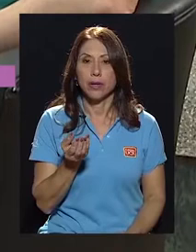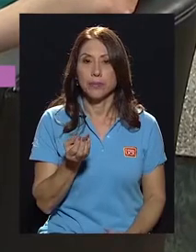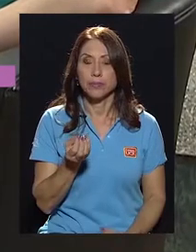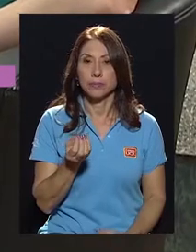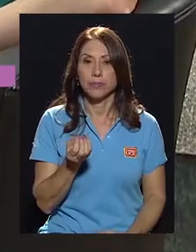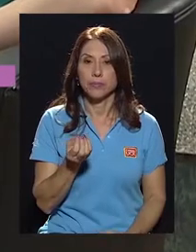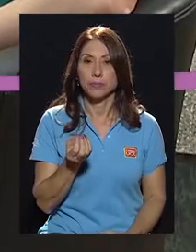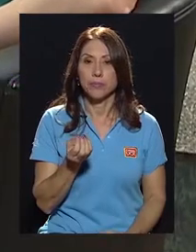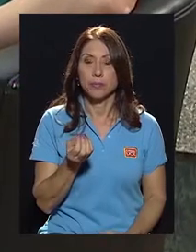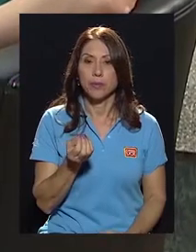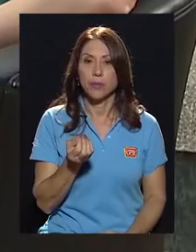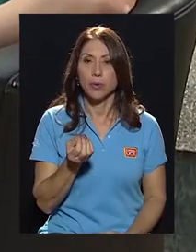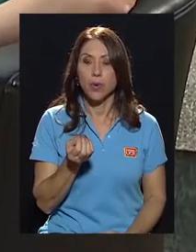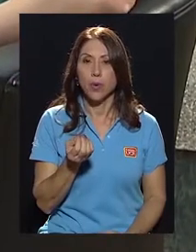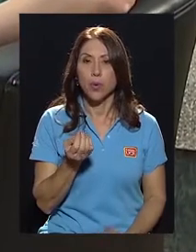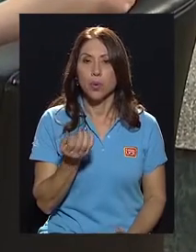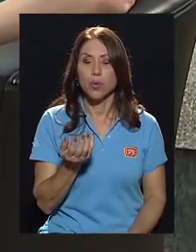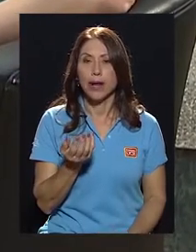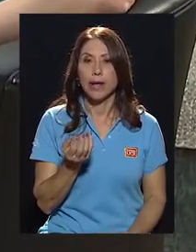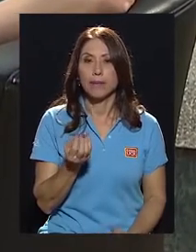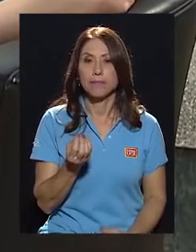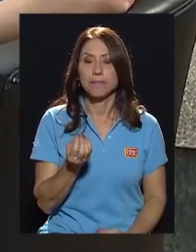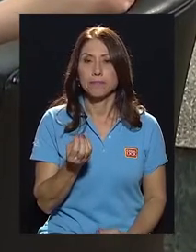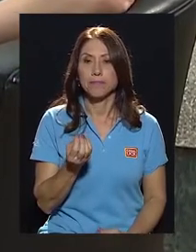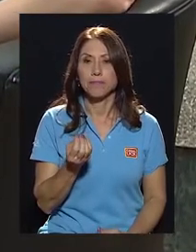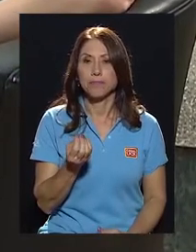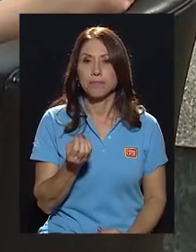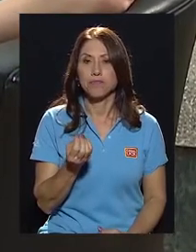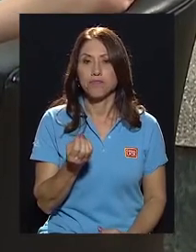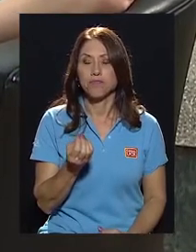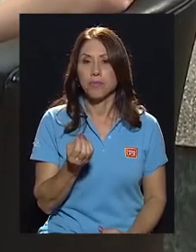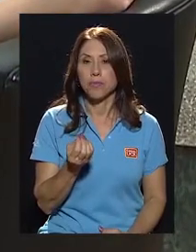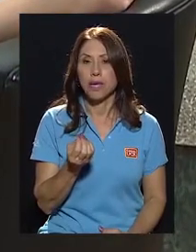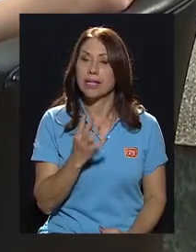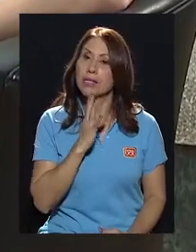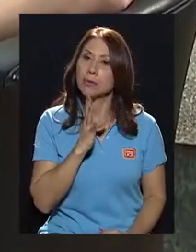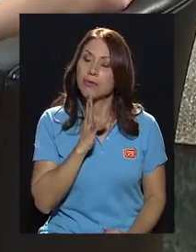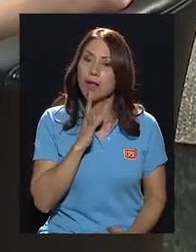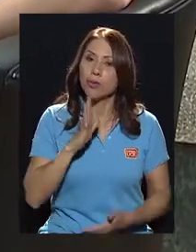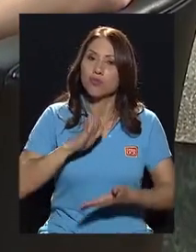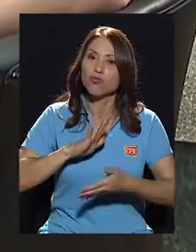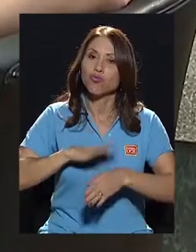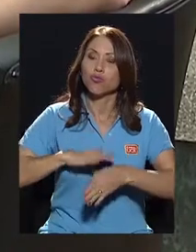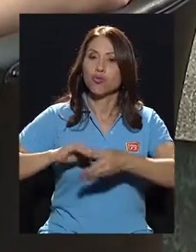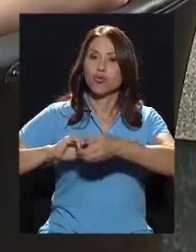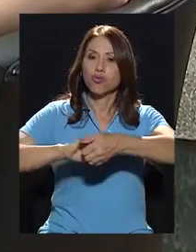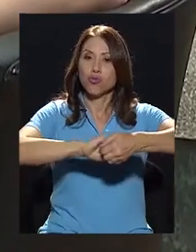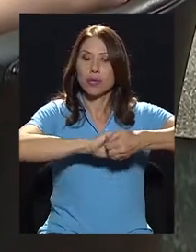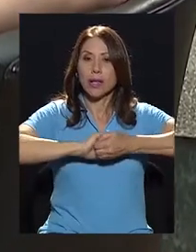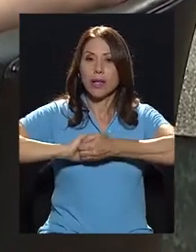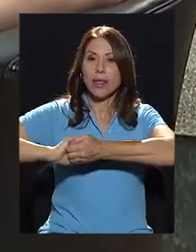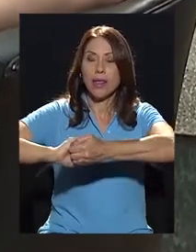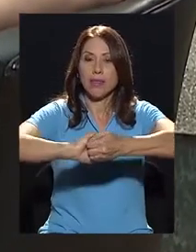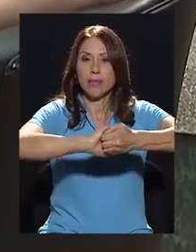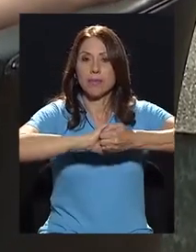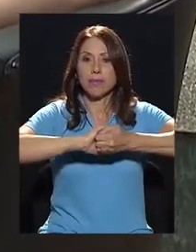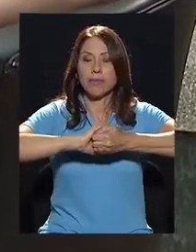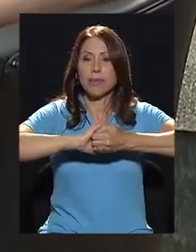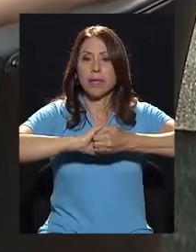una, estamos hablando de solidaridad,